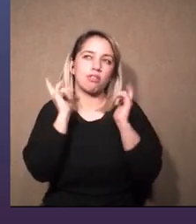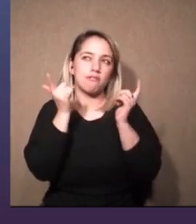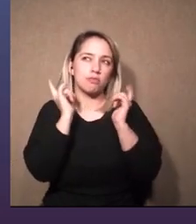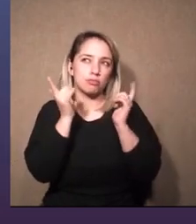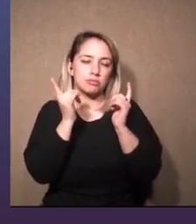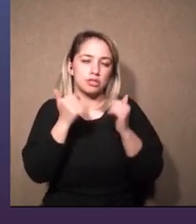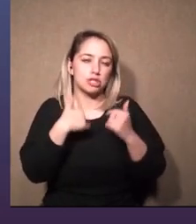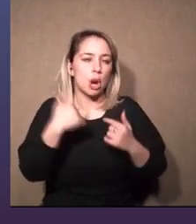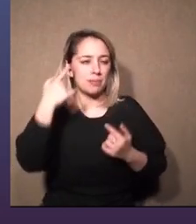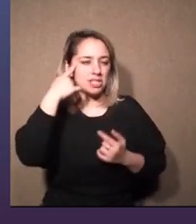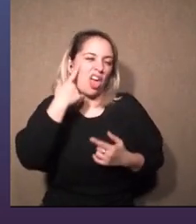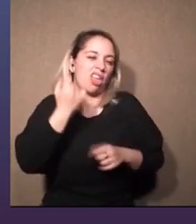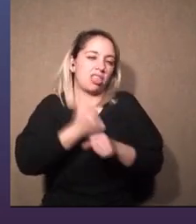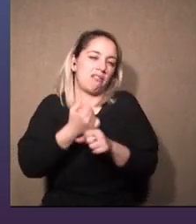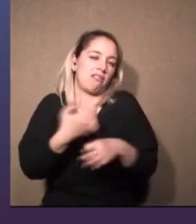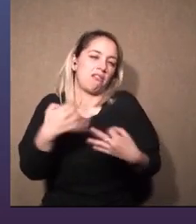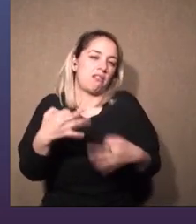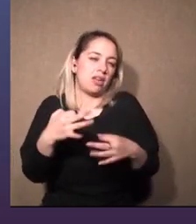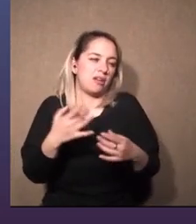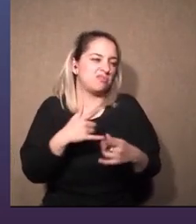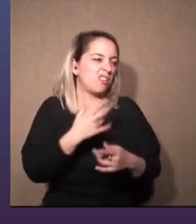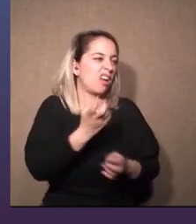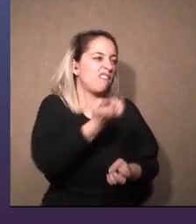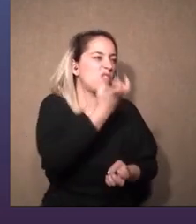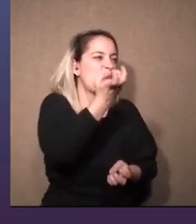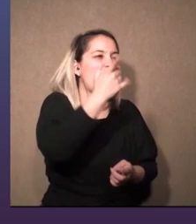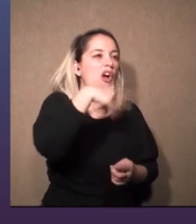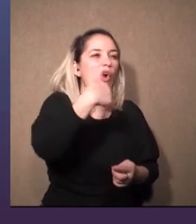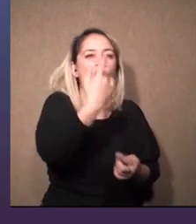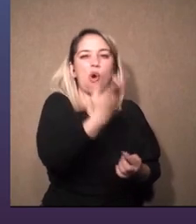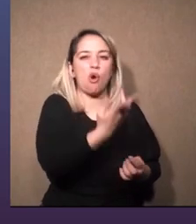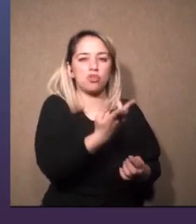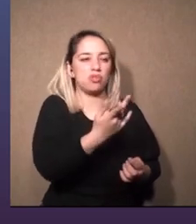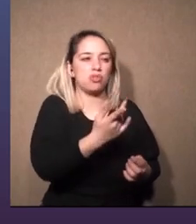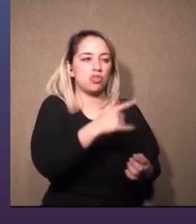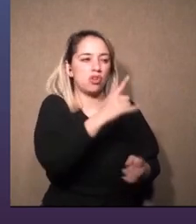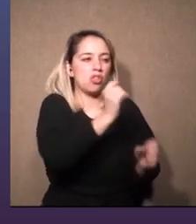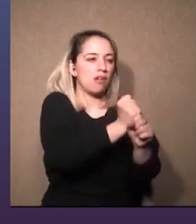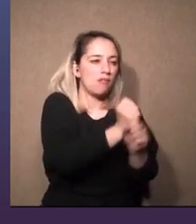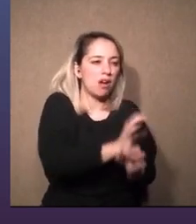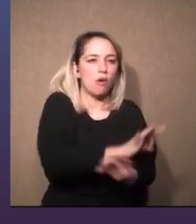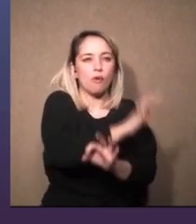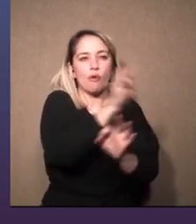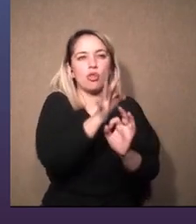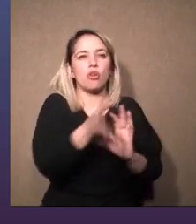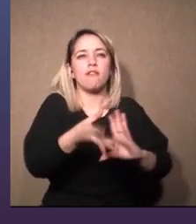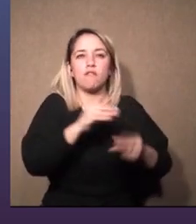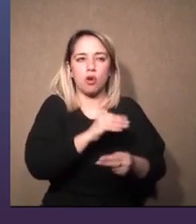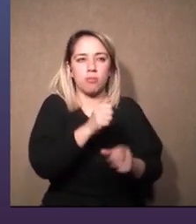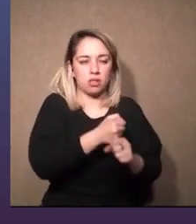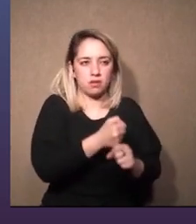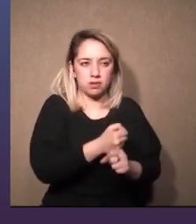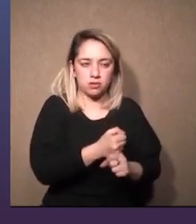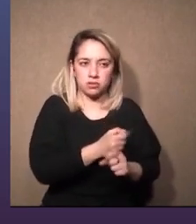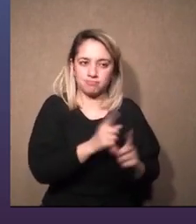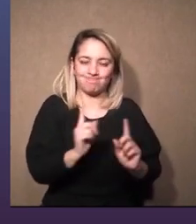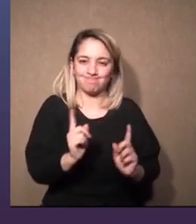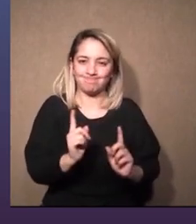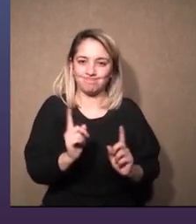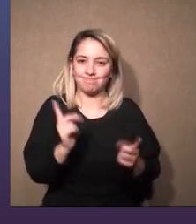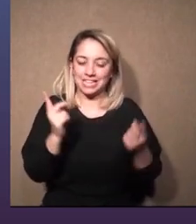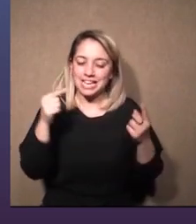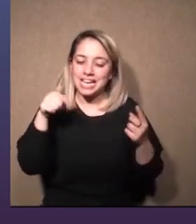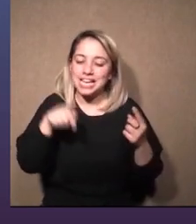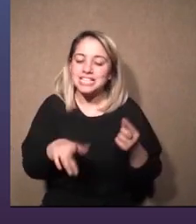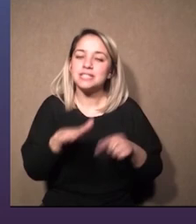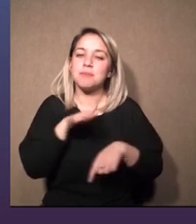ya le sale bien entonces para qué va a buscar algo más y esos momentos creo que